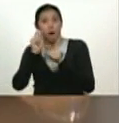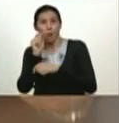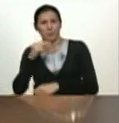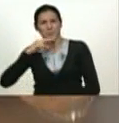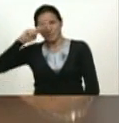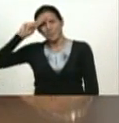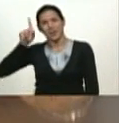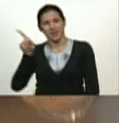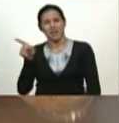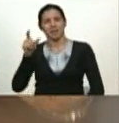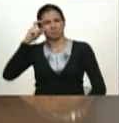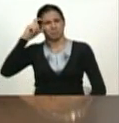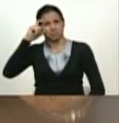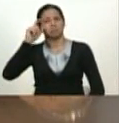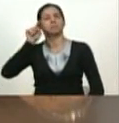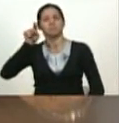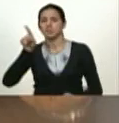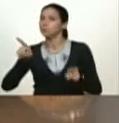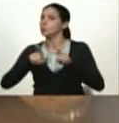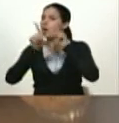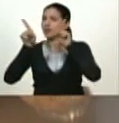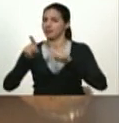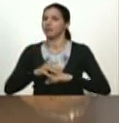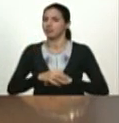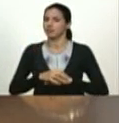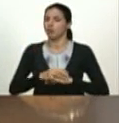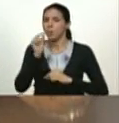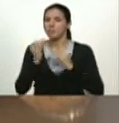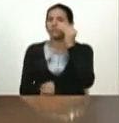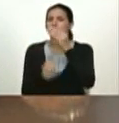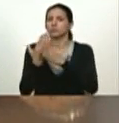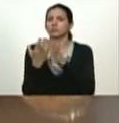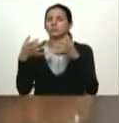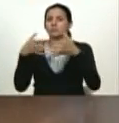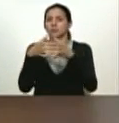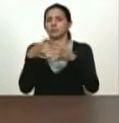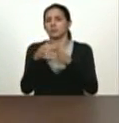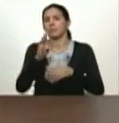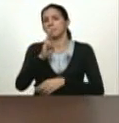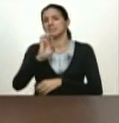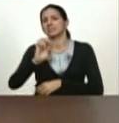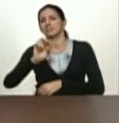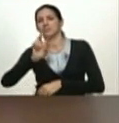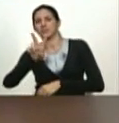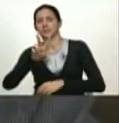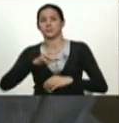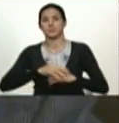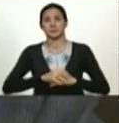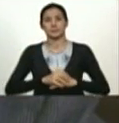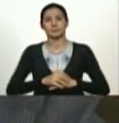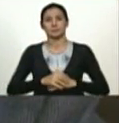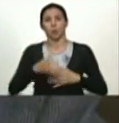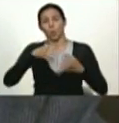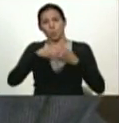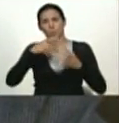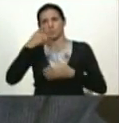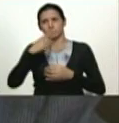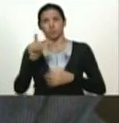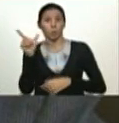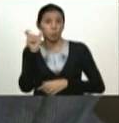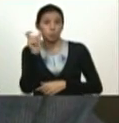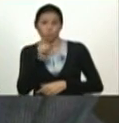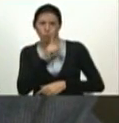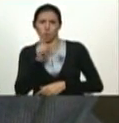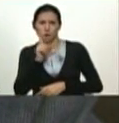de esta revolución porque fue fundador del Partido Comunista de Venezuela cuando yo escucho o te nombro